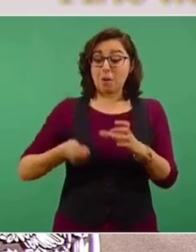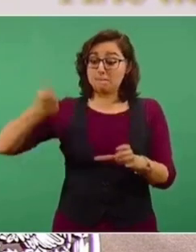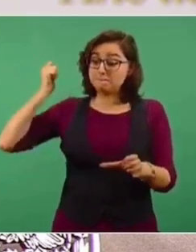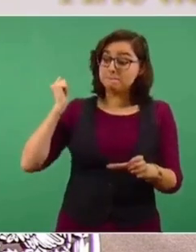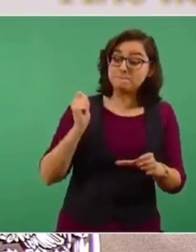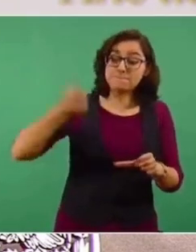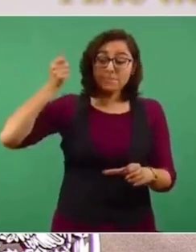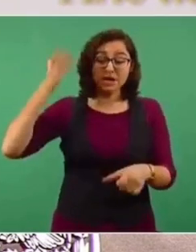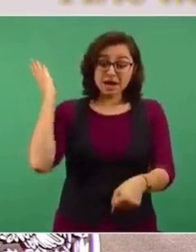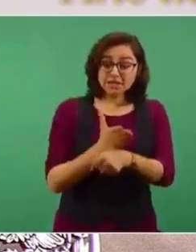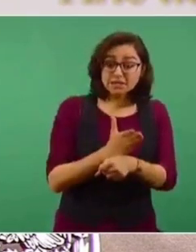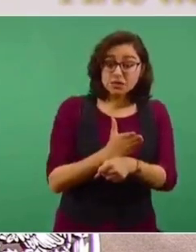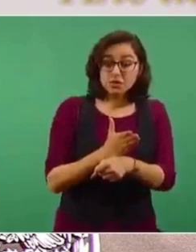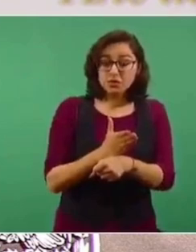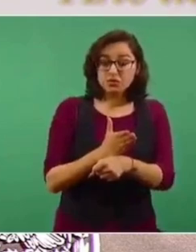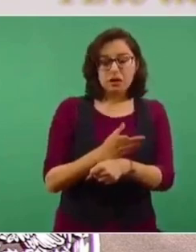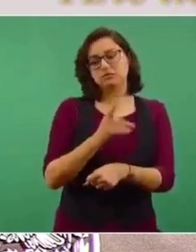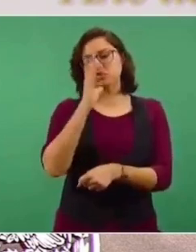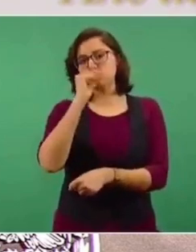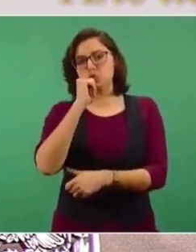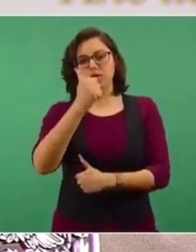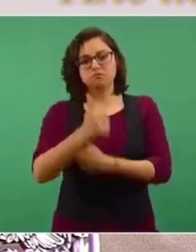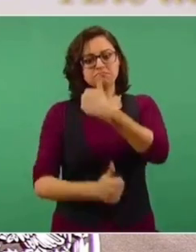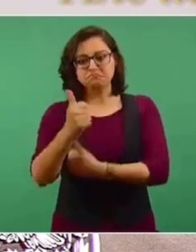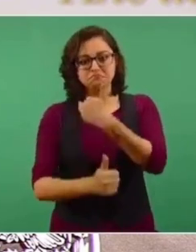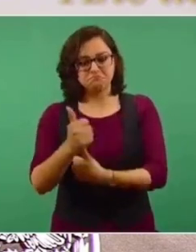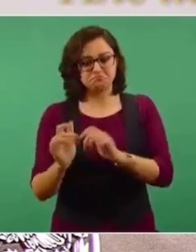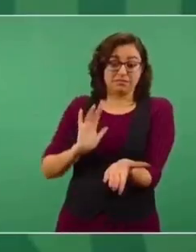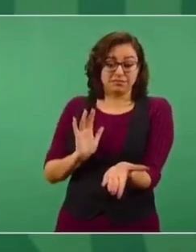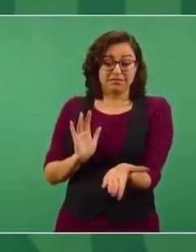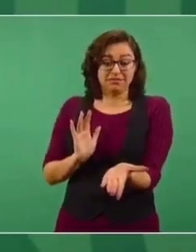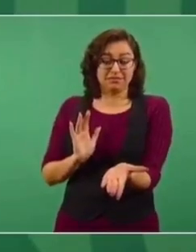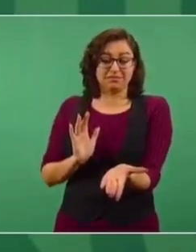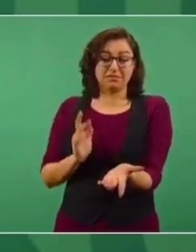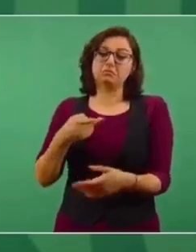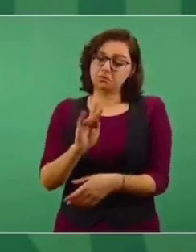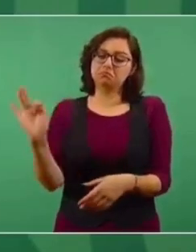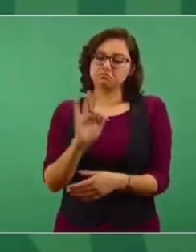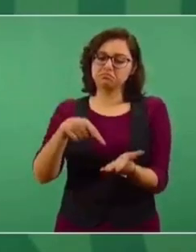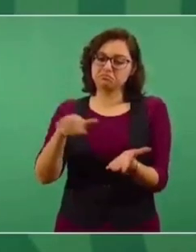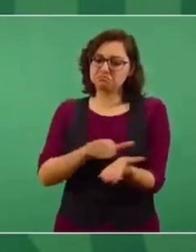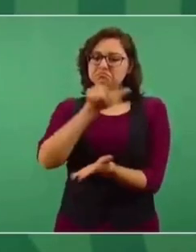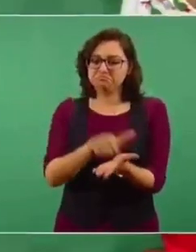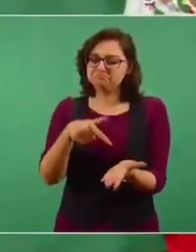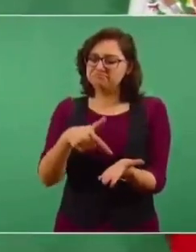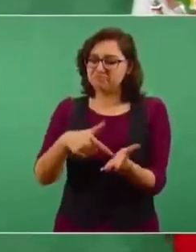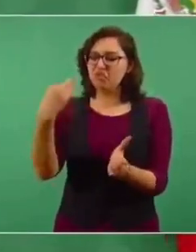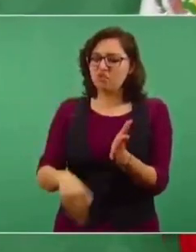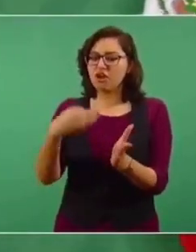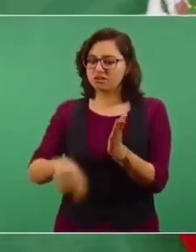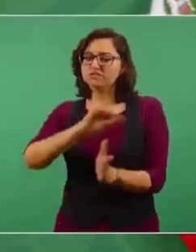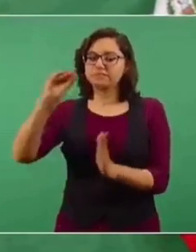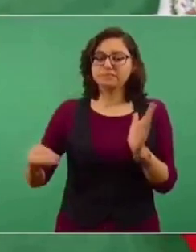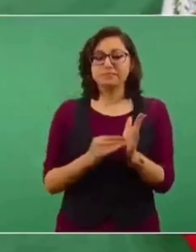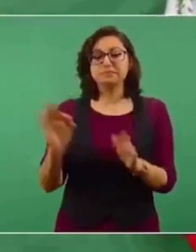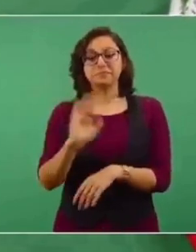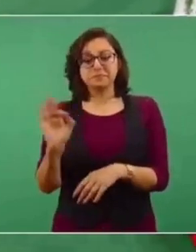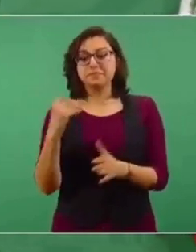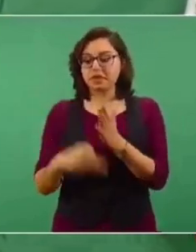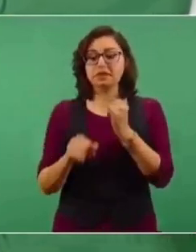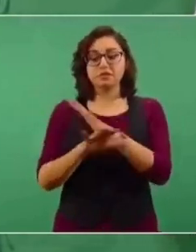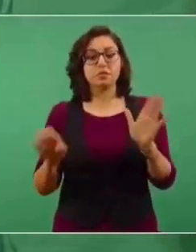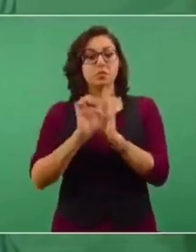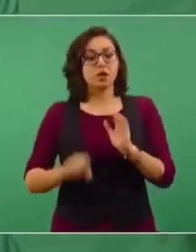una constancia, pero puede ser que no sea suficiente y que haya información, por ejemplo, usted mencionó la DEA,